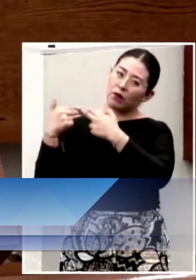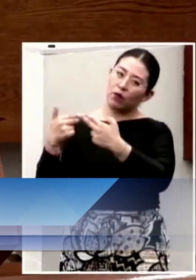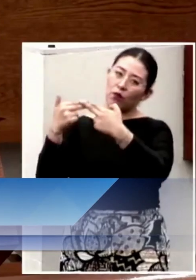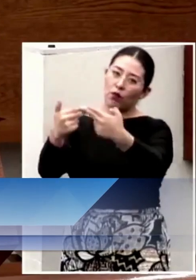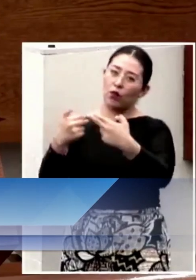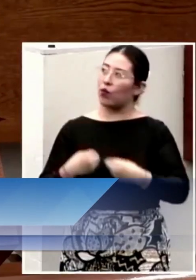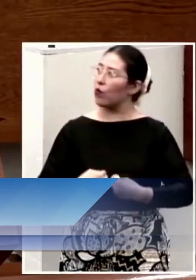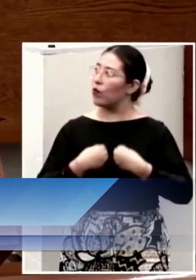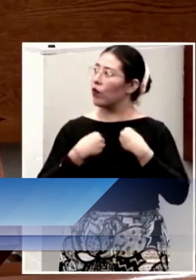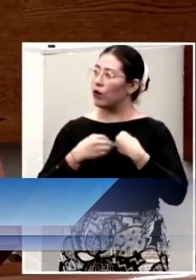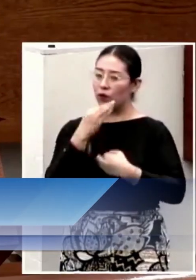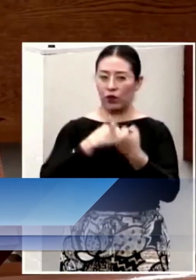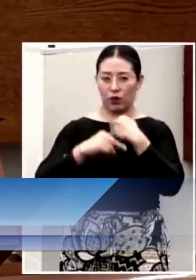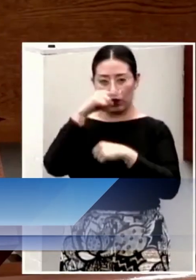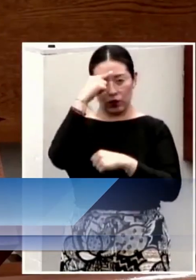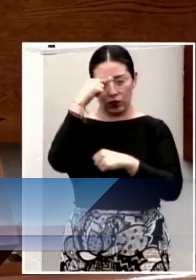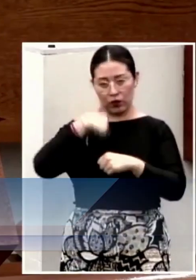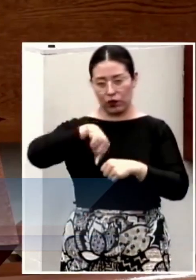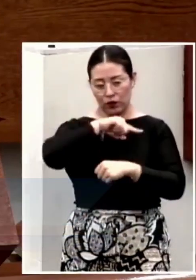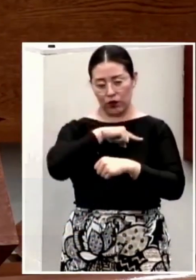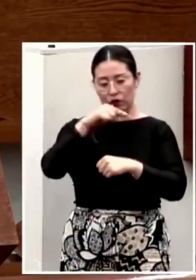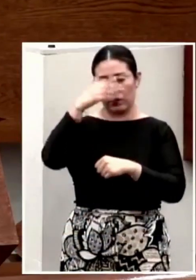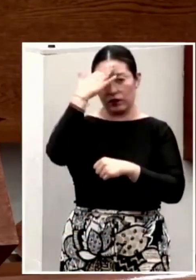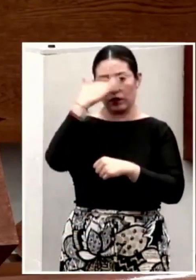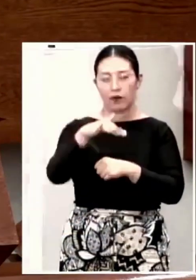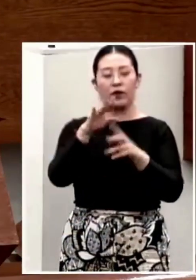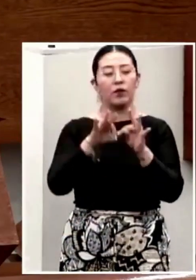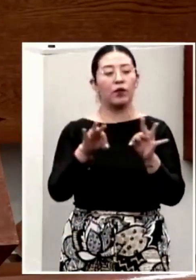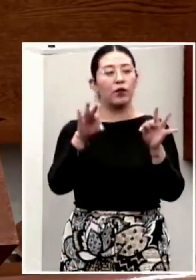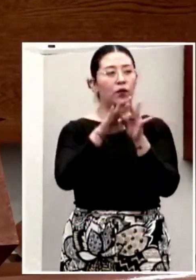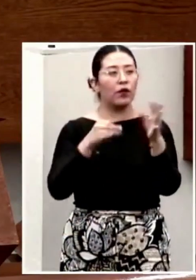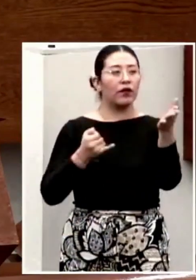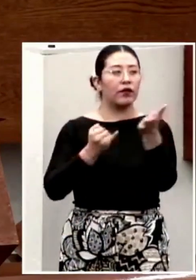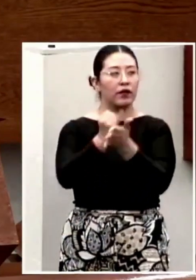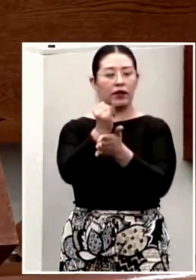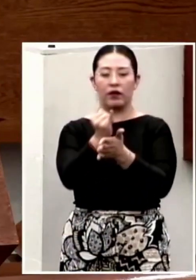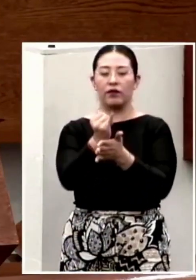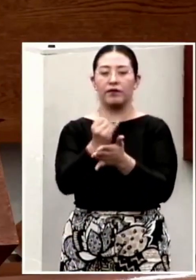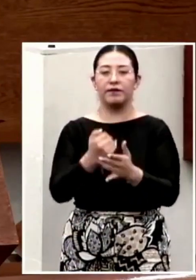de nosotros. Concieros, San Luis Potosí, Cristófer Galván.